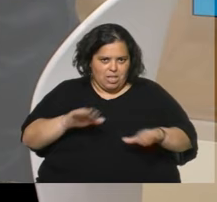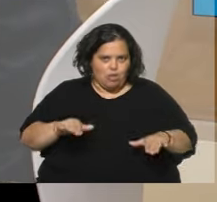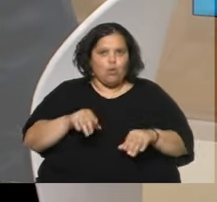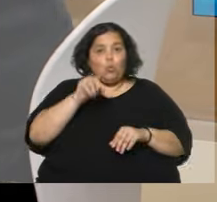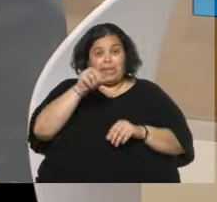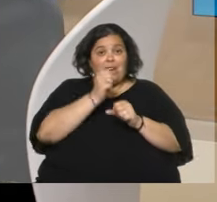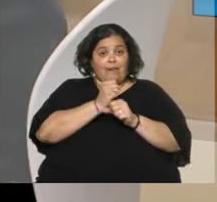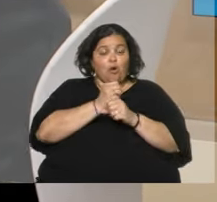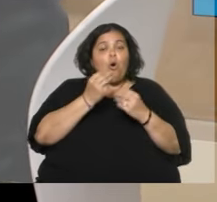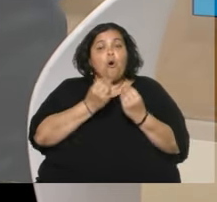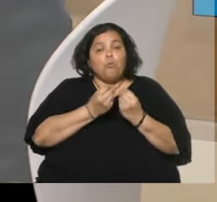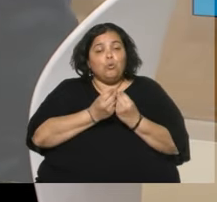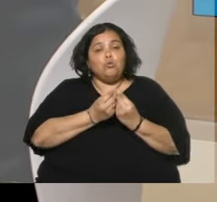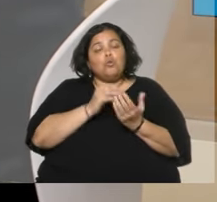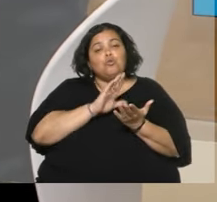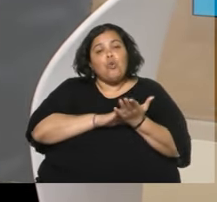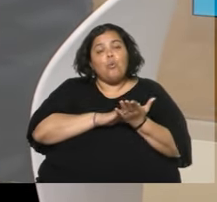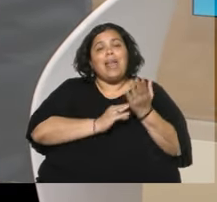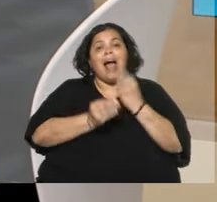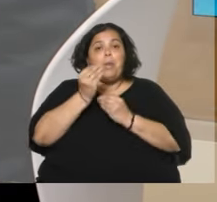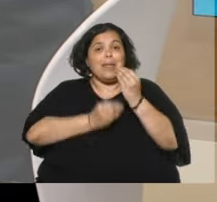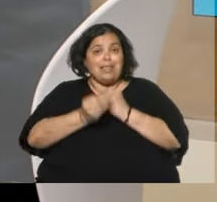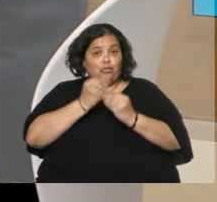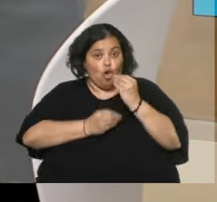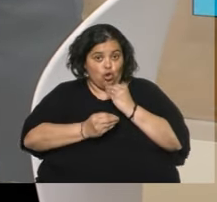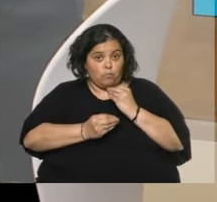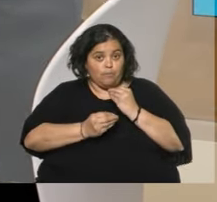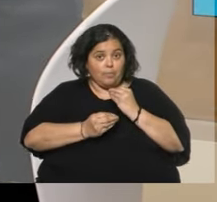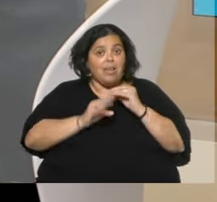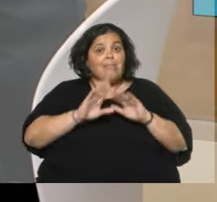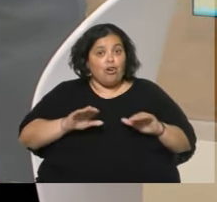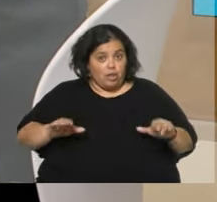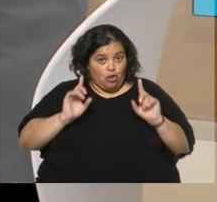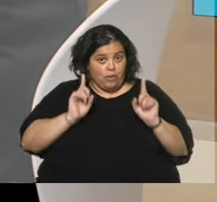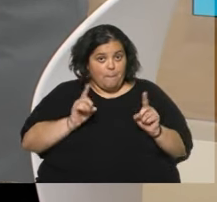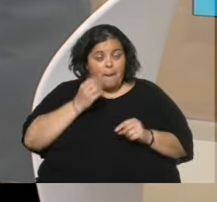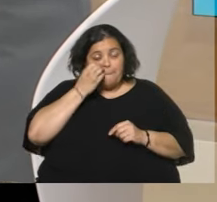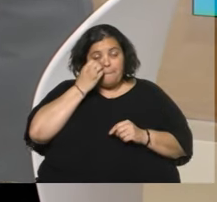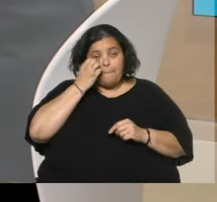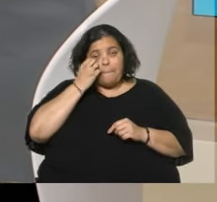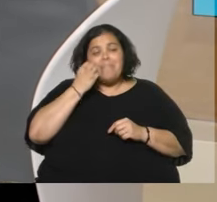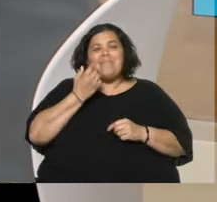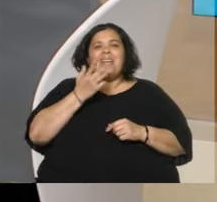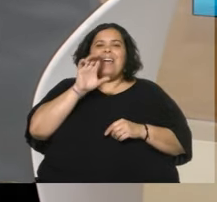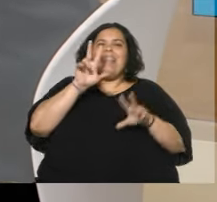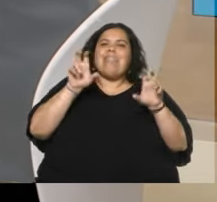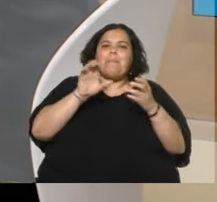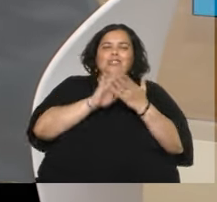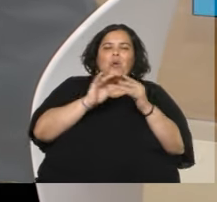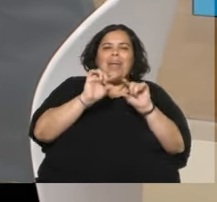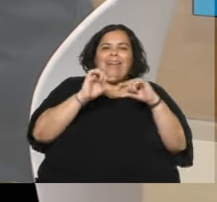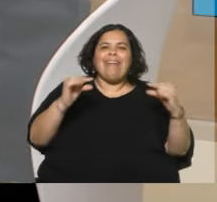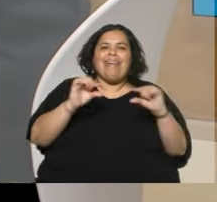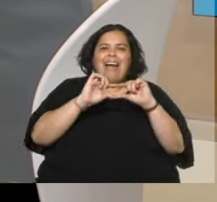trabajó mucho en lo que refiere a la alimentación de los chiclines. Está el tema del etiquetado también, que hubo allí una